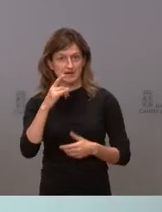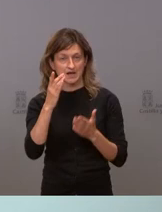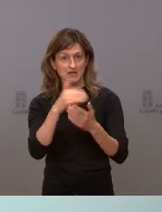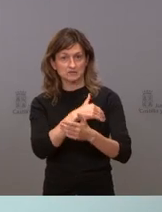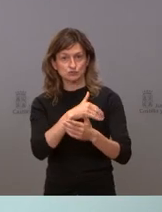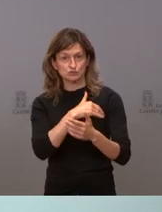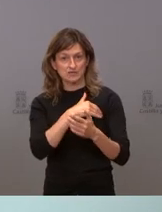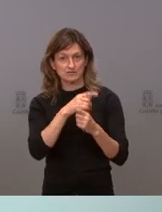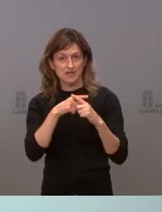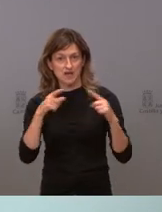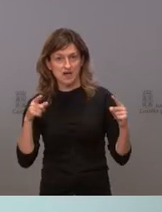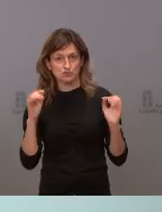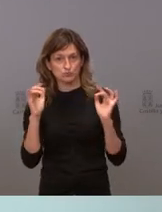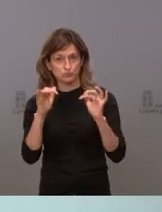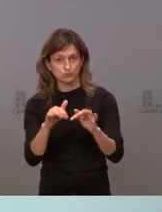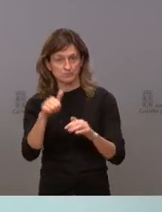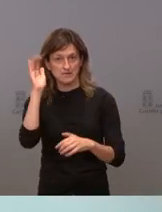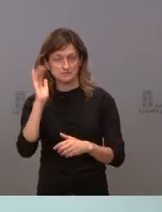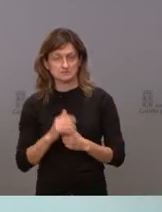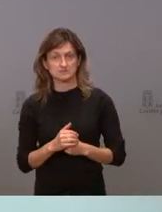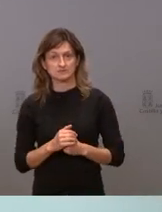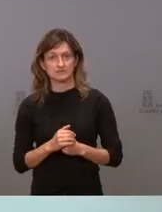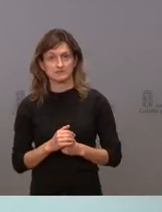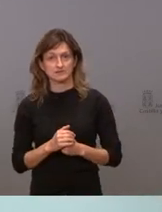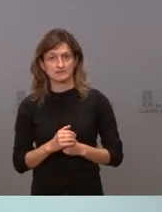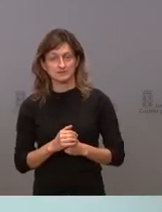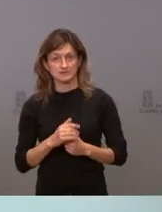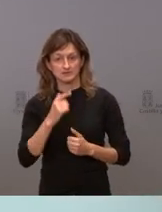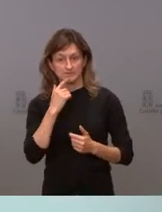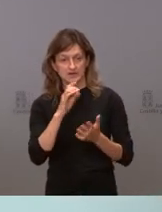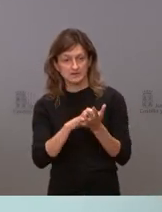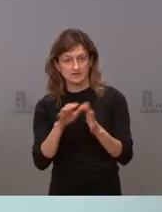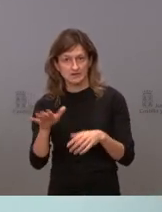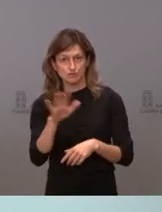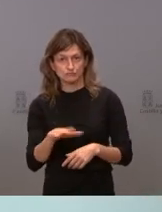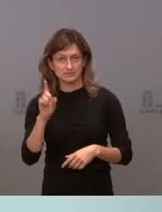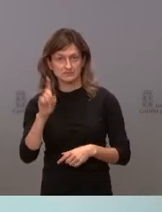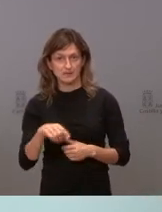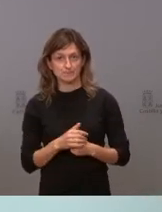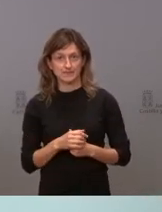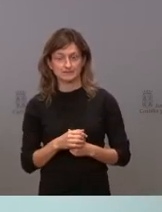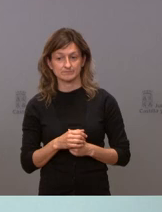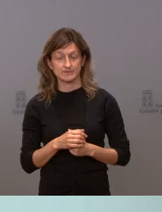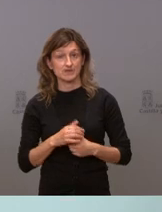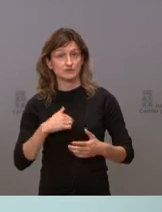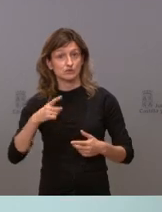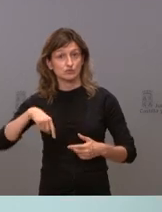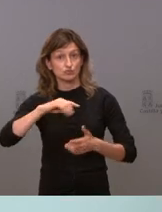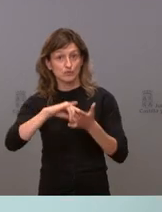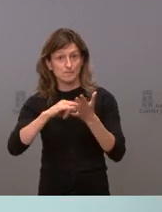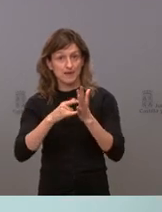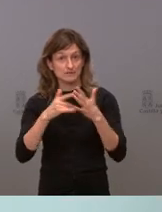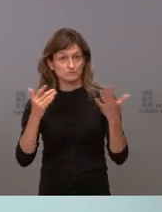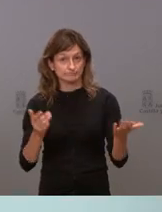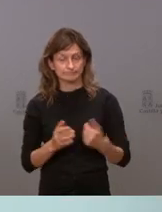acoge a lo largo de todo el año y la comunidad autónoma de Castilla y León también ¿cuál es el plan que vamos a hacer? pues